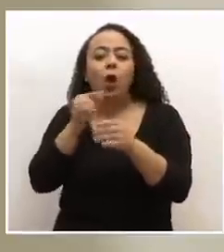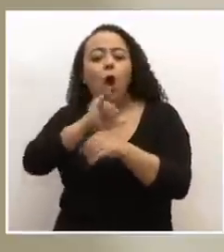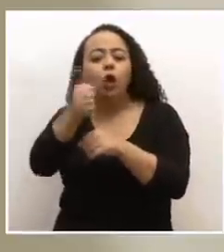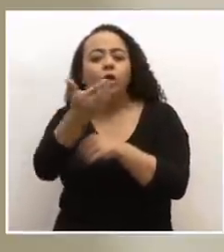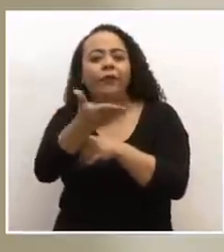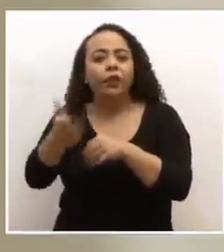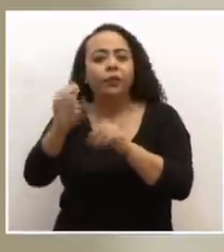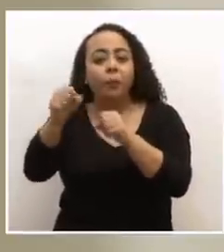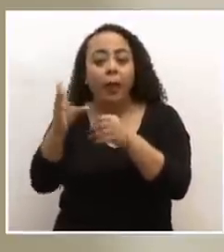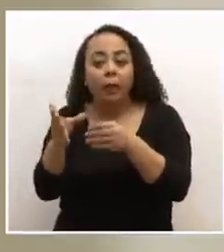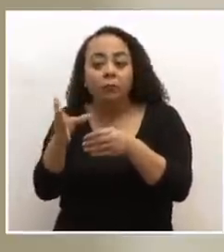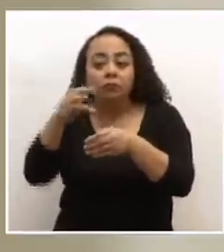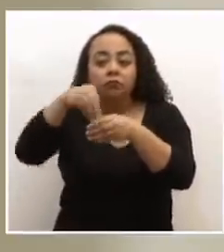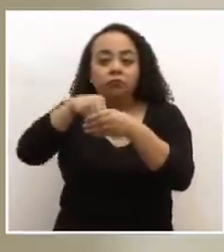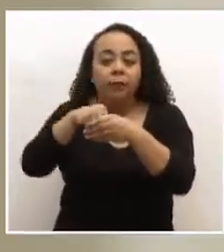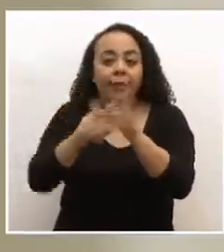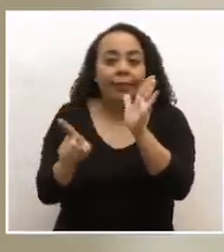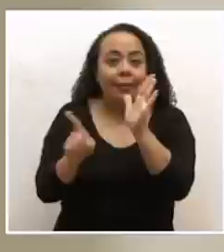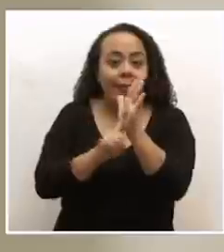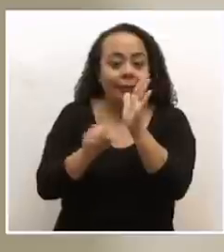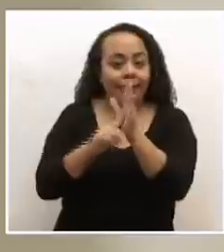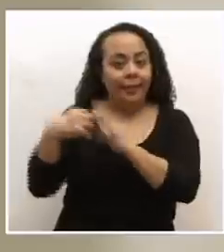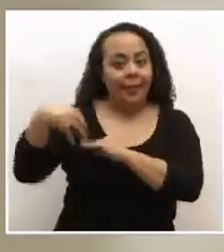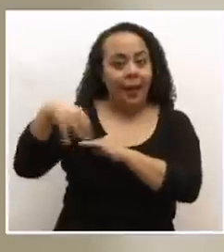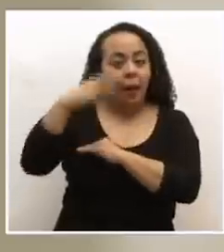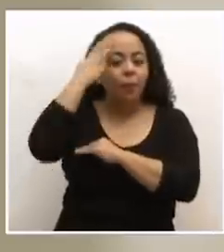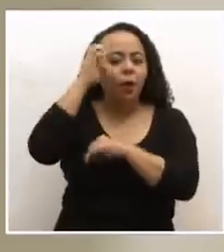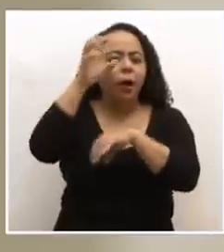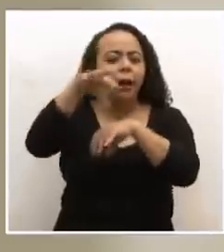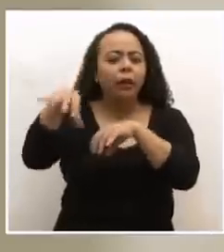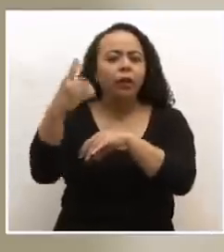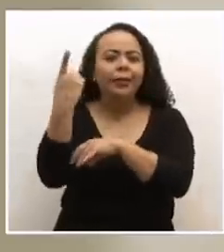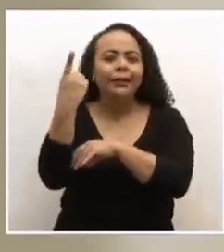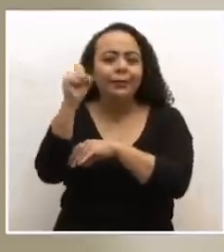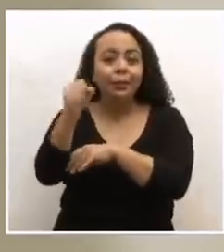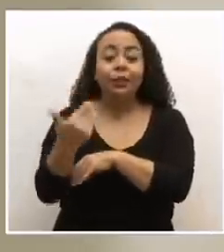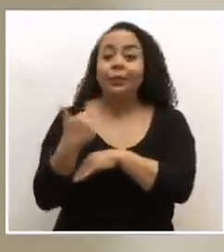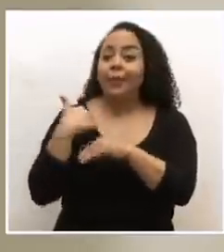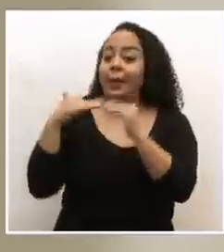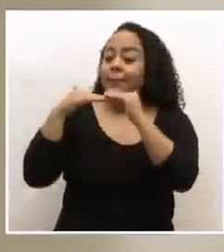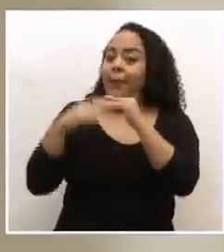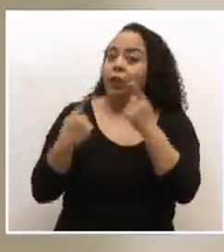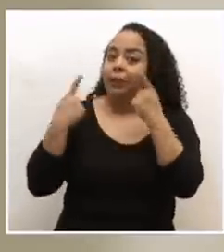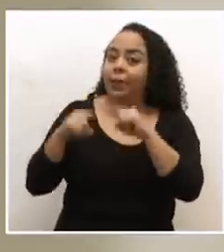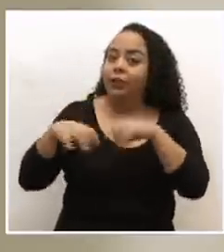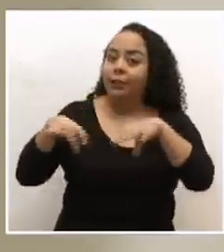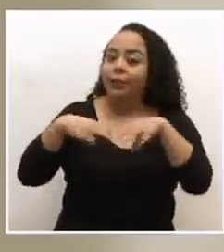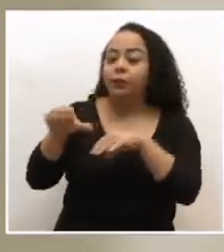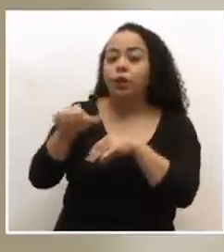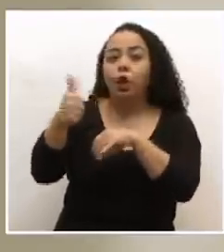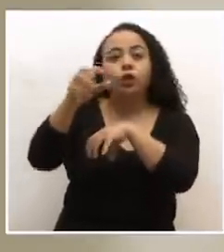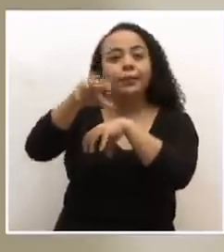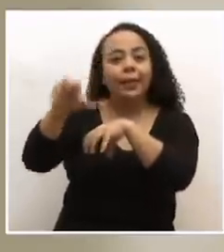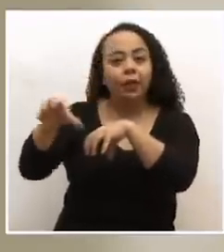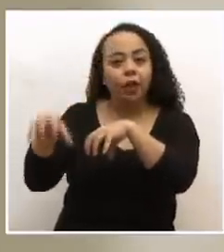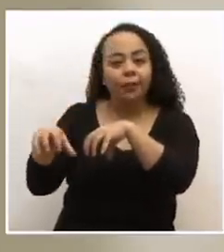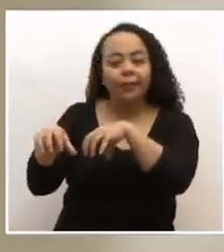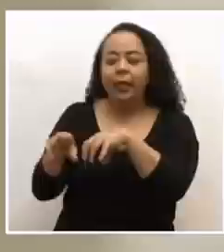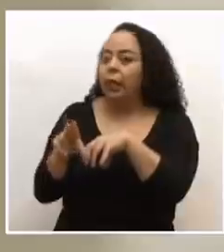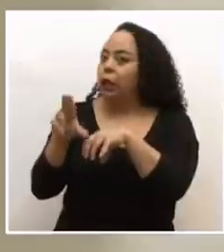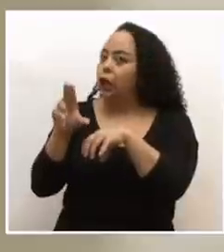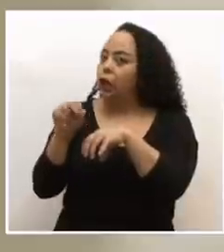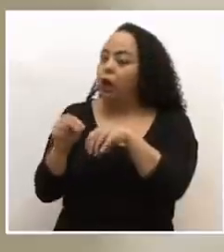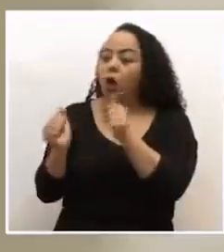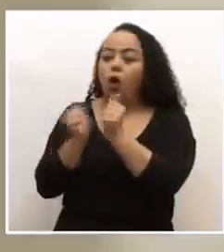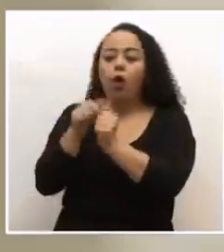incluir en la declaratoria de alerta naranja ya que el cantón Desamparados tiene menos casos activos que otros cantones que no están